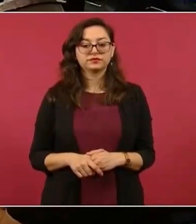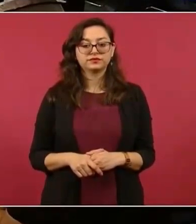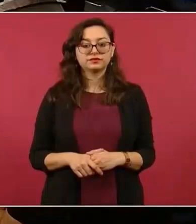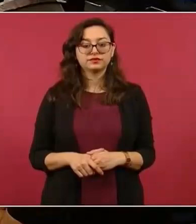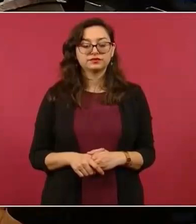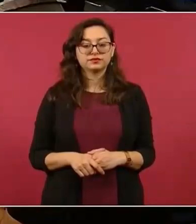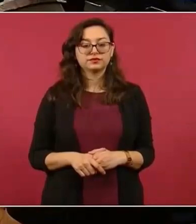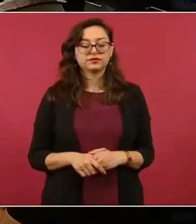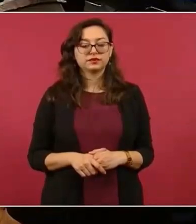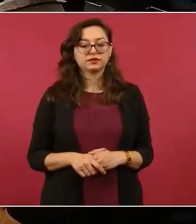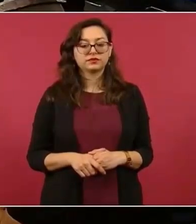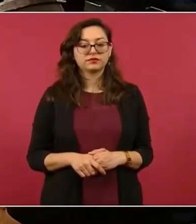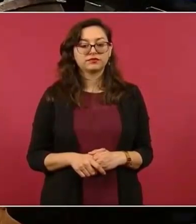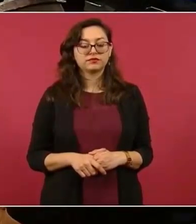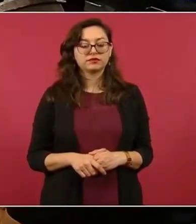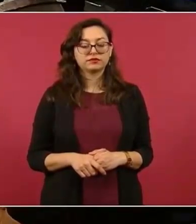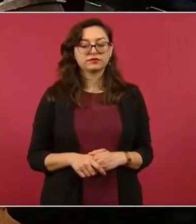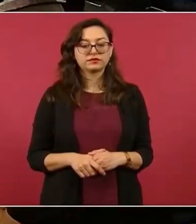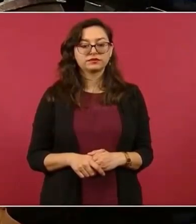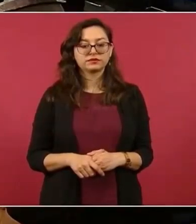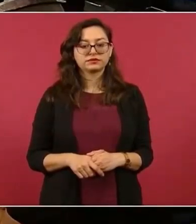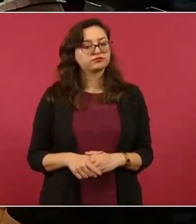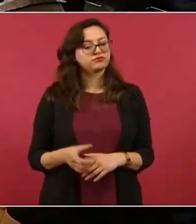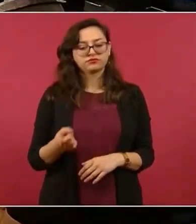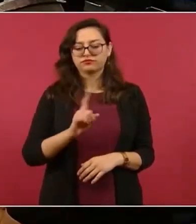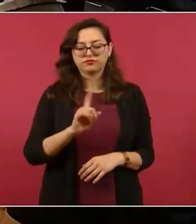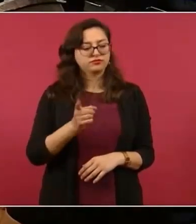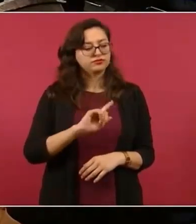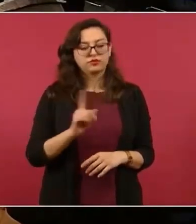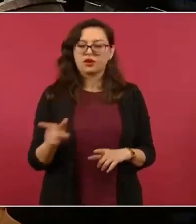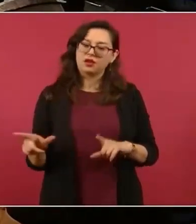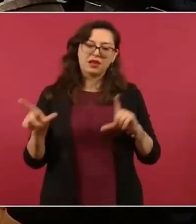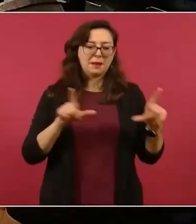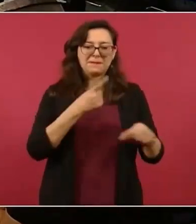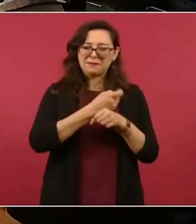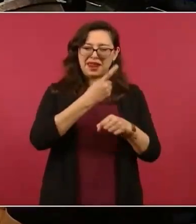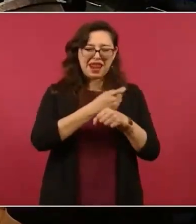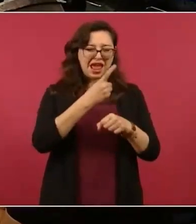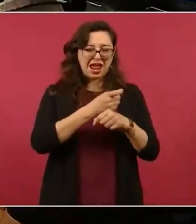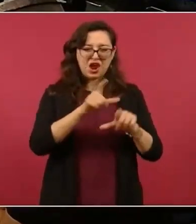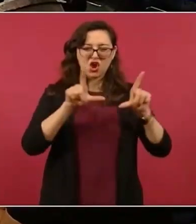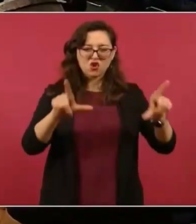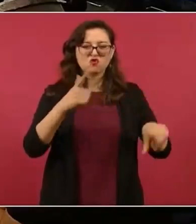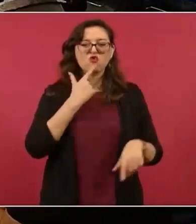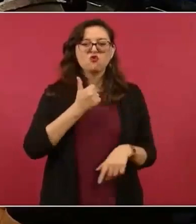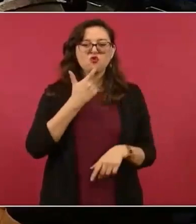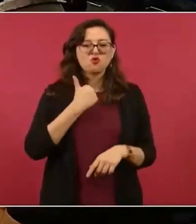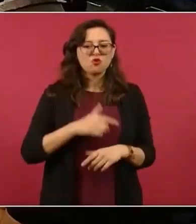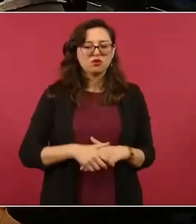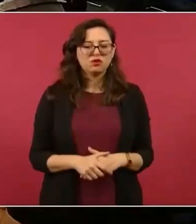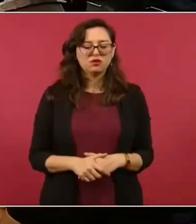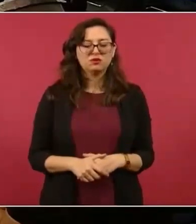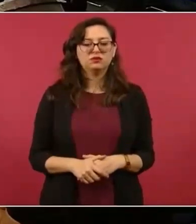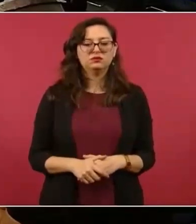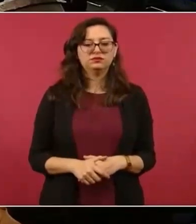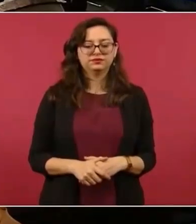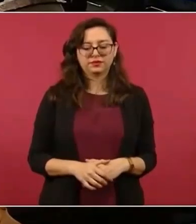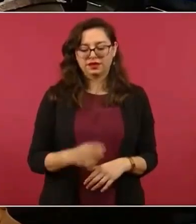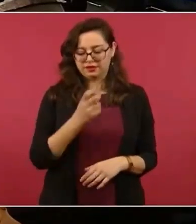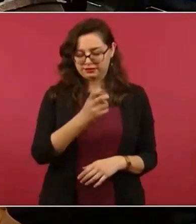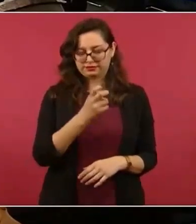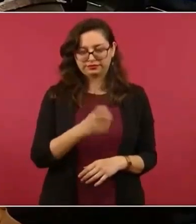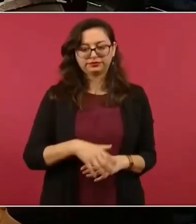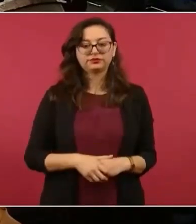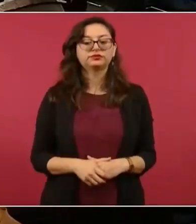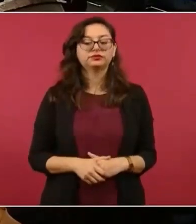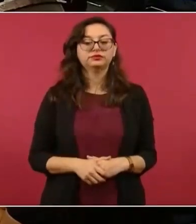Ah, superficiales. No, pero la otra, la que pusieron primero, está rojo. Esta, esta.